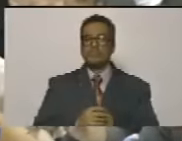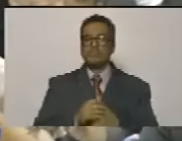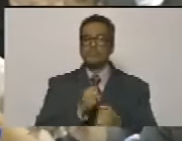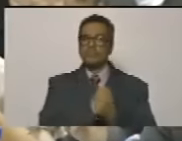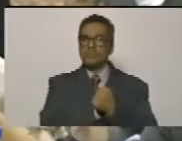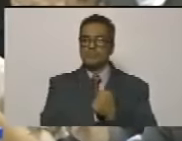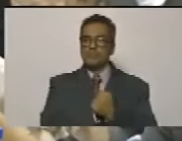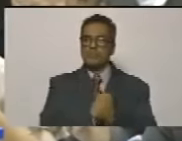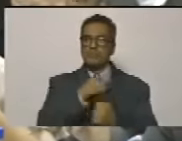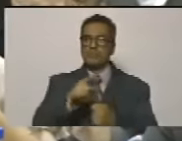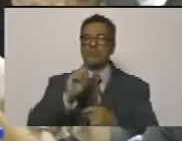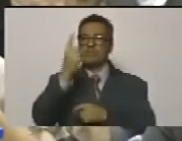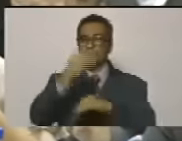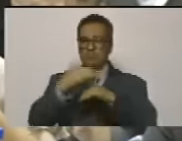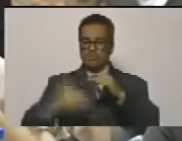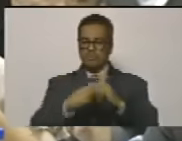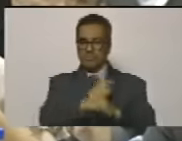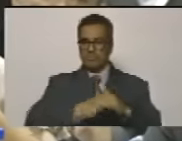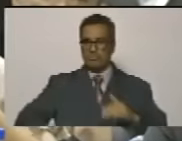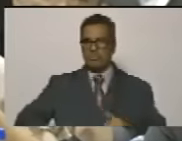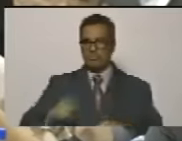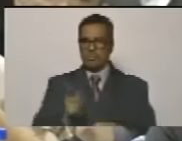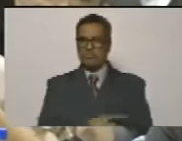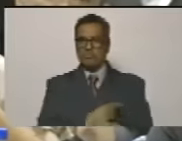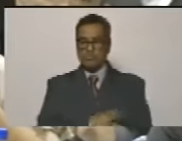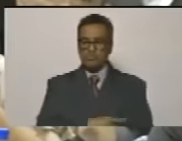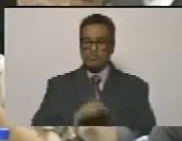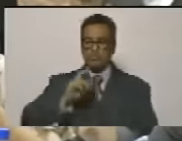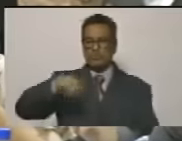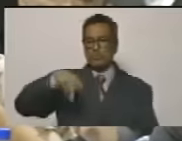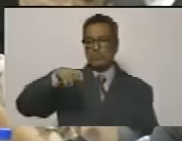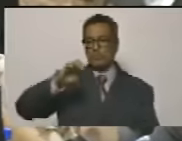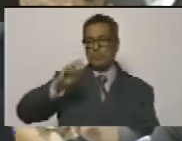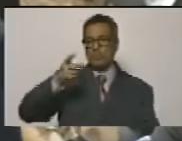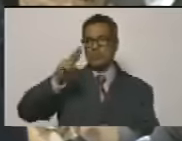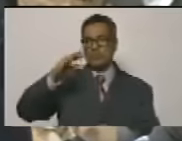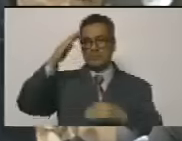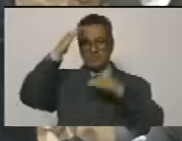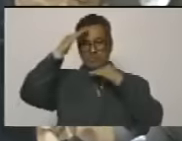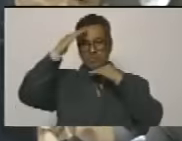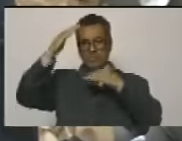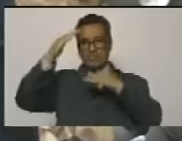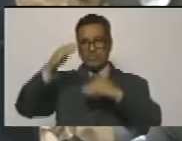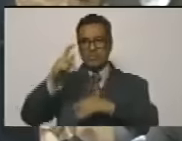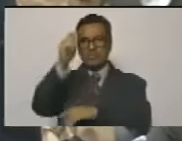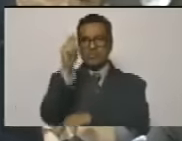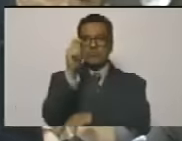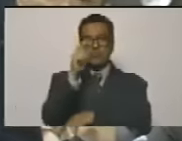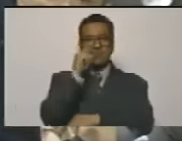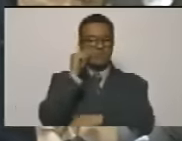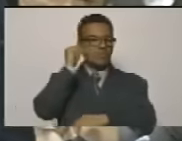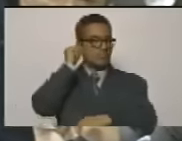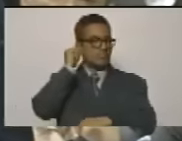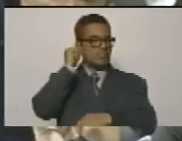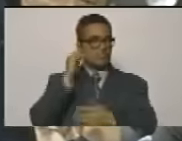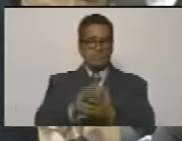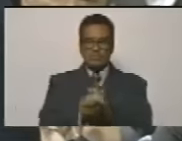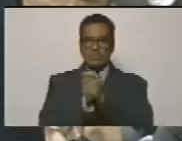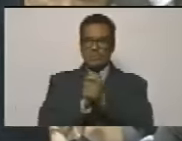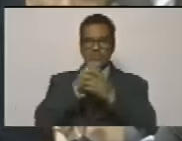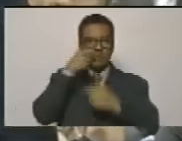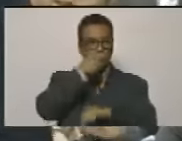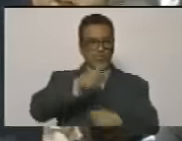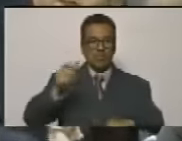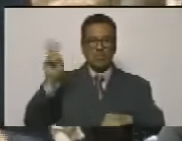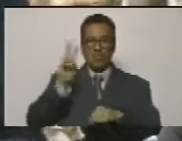apreciado primer vicepresidente, hermano Pedro Infante, saludos, diputados, diputadas, colegas, pueblo